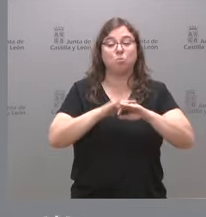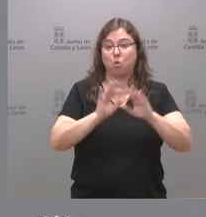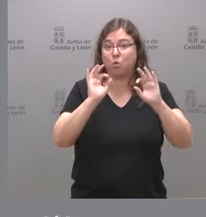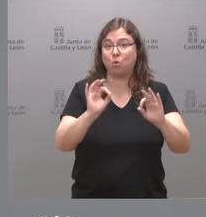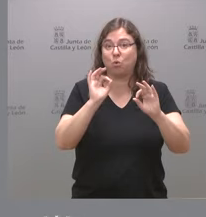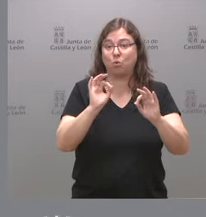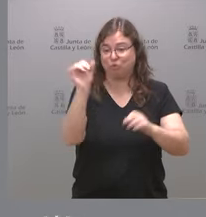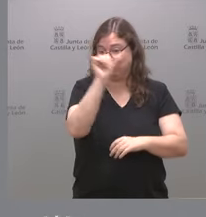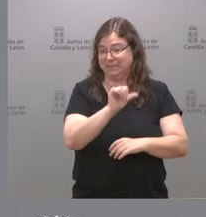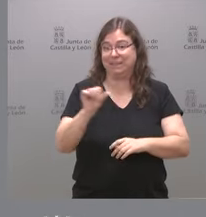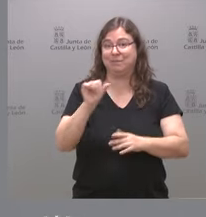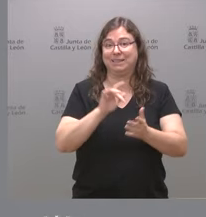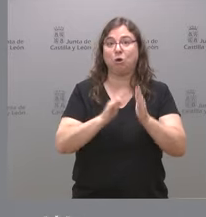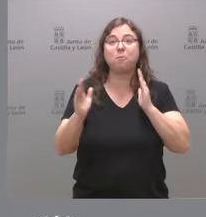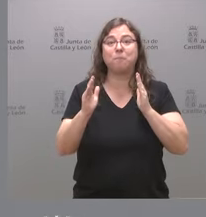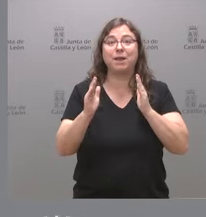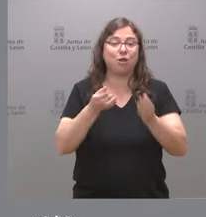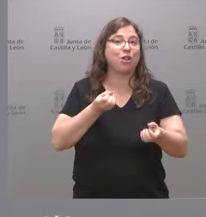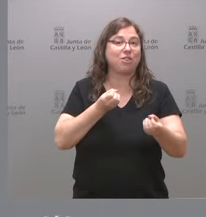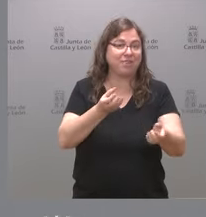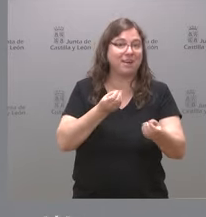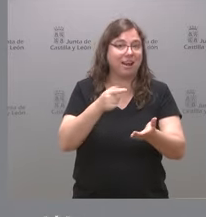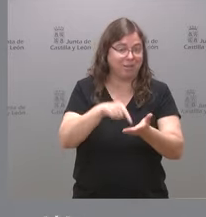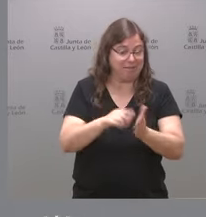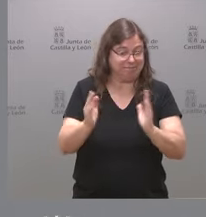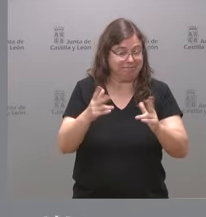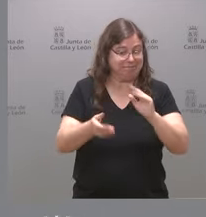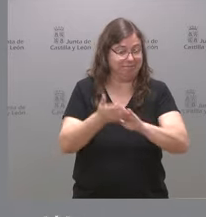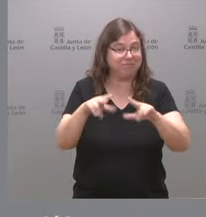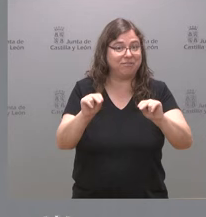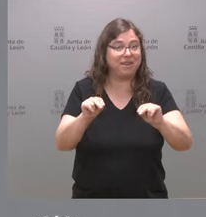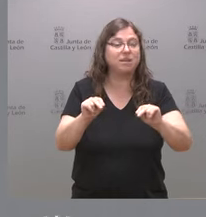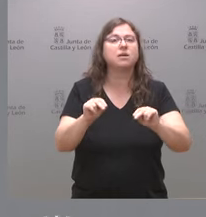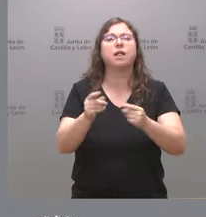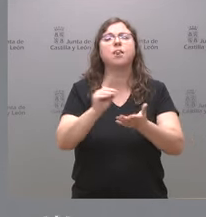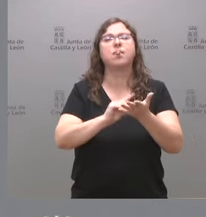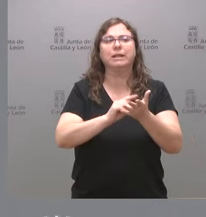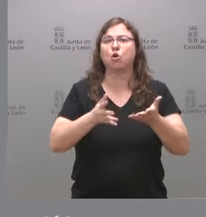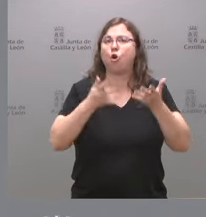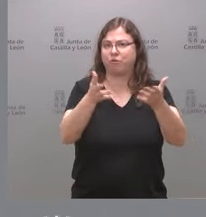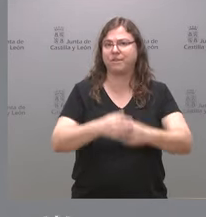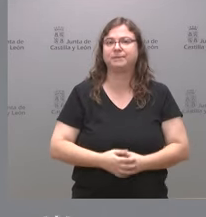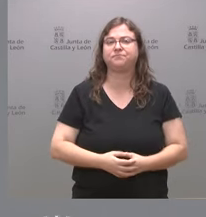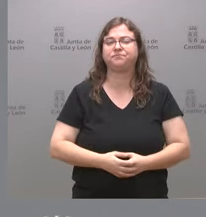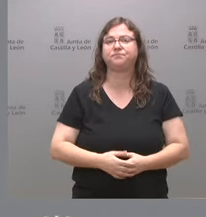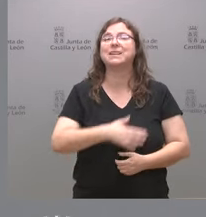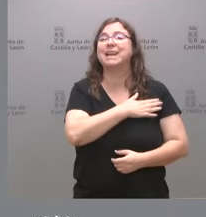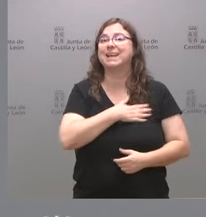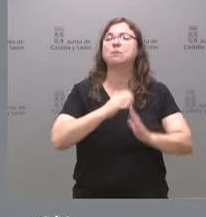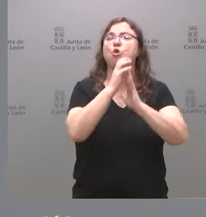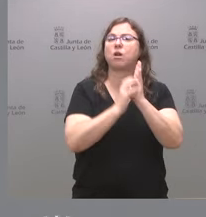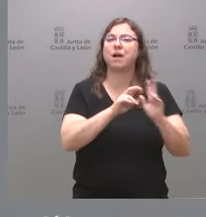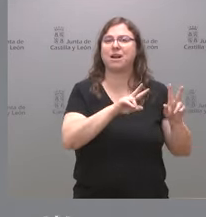esta semana el periodo para la declaración de la renta y, por tanto, es un dato que les podemos ofrecer. La idea es una nueva rebaja.